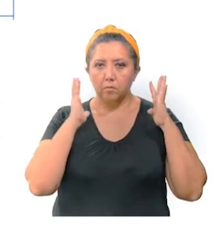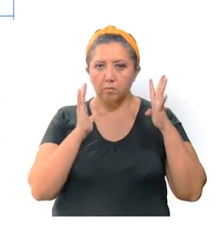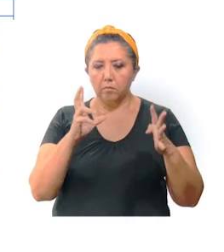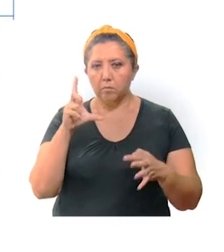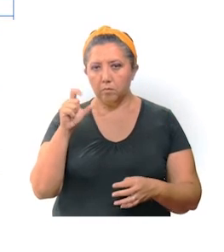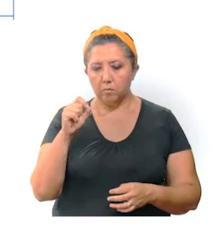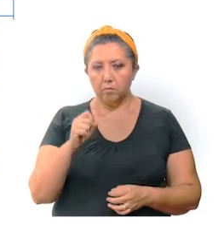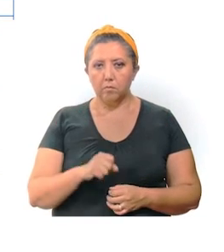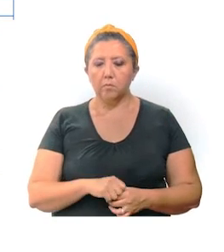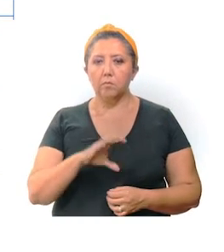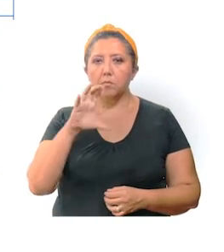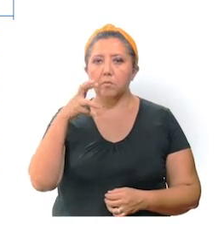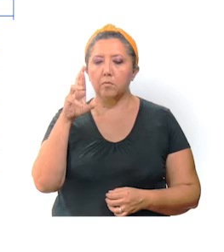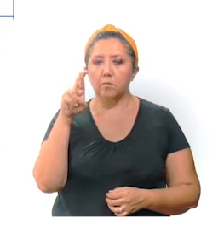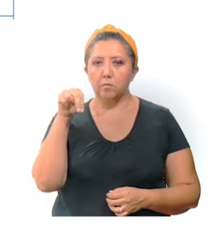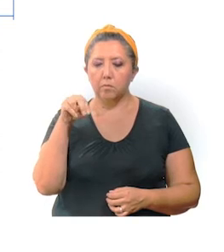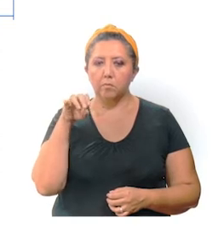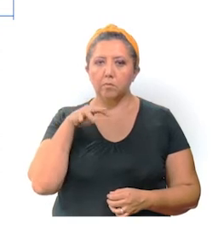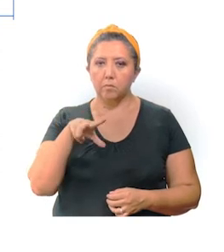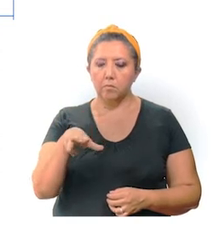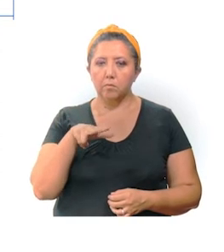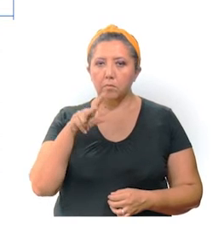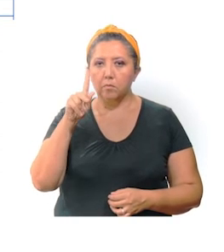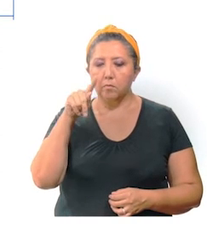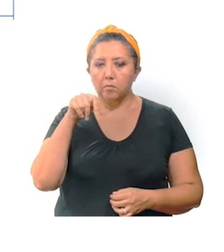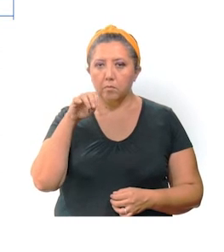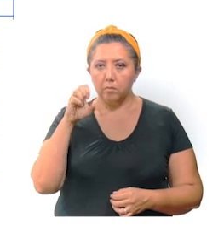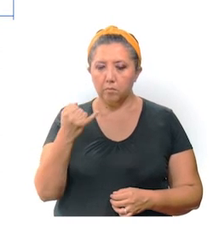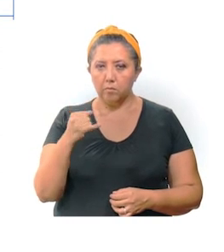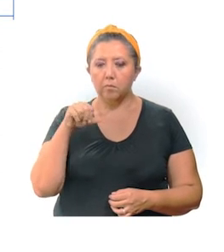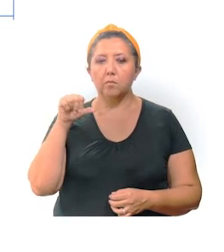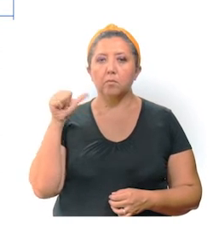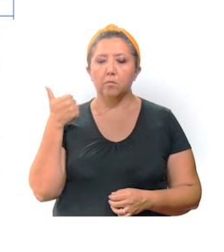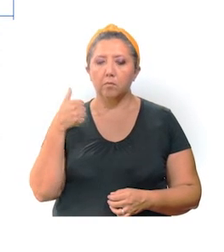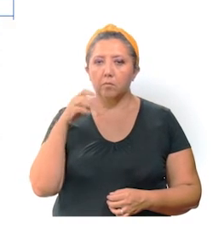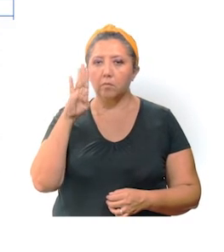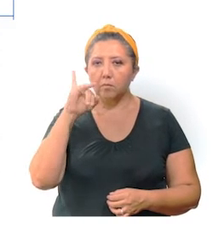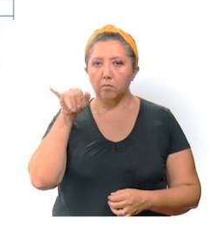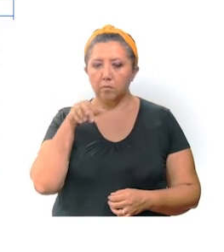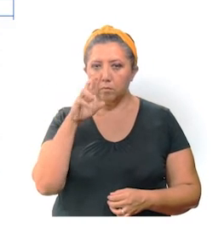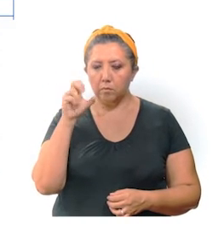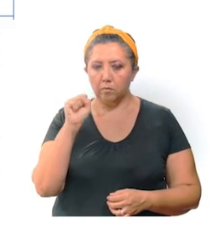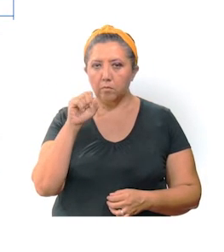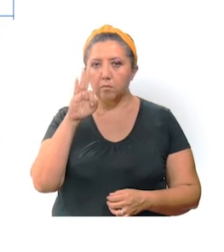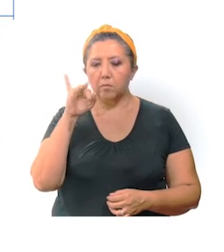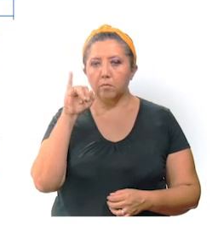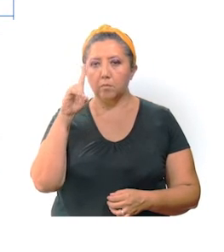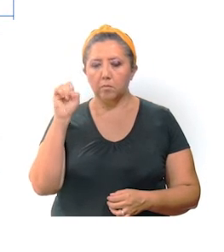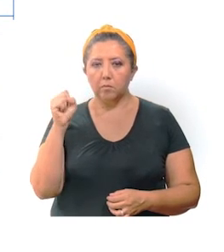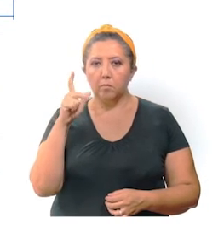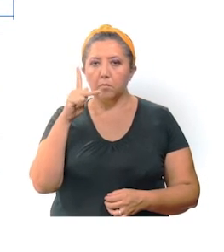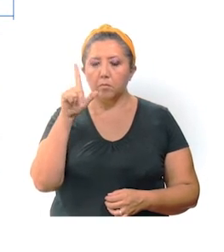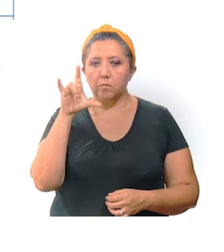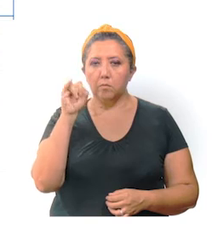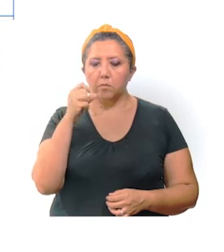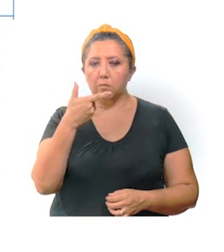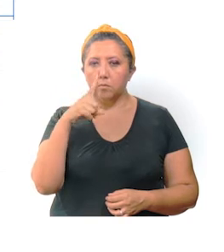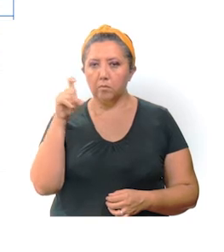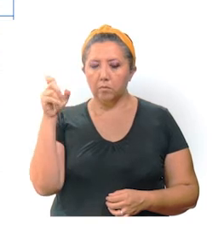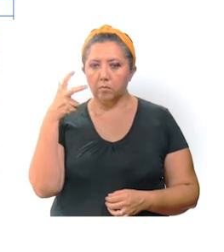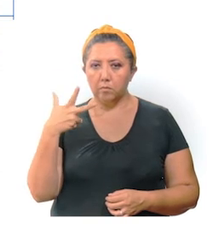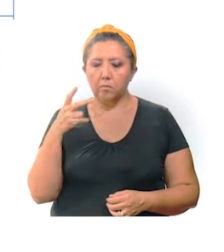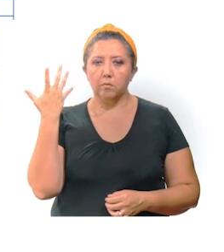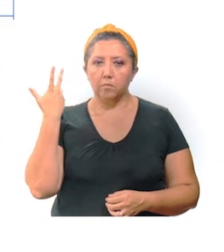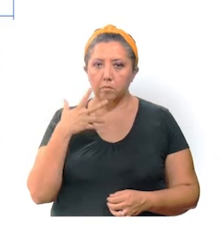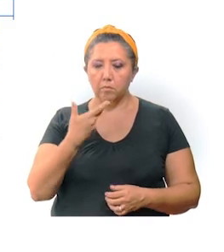de Montejo 20, Chubornada Hidalgo 18, Mulsais 11, Bojorquez, Fidel Velázquez y Polígono 108 con